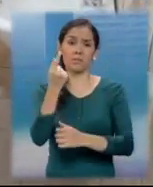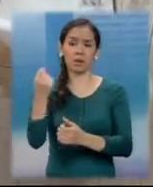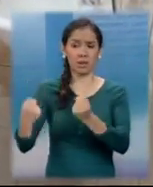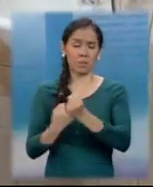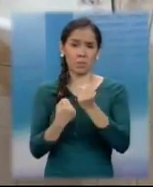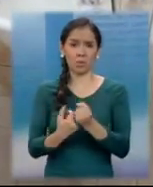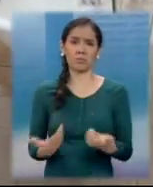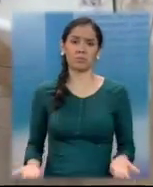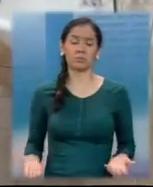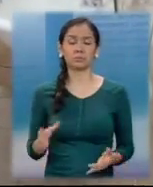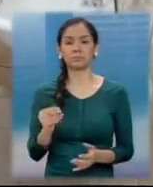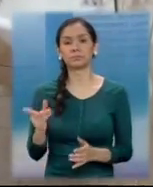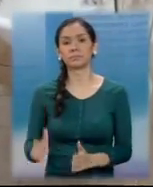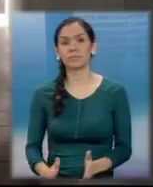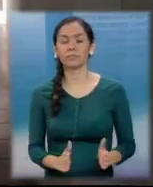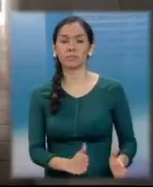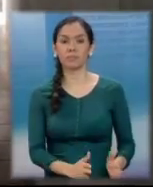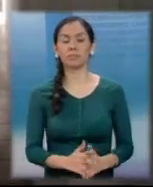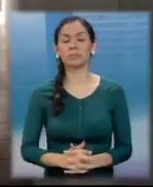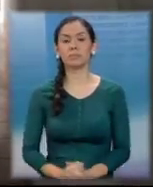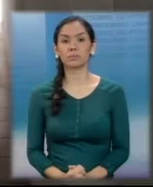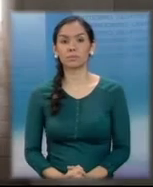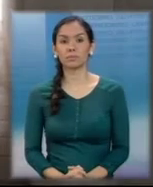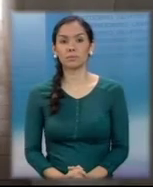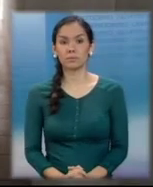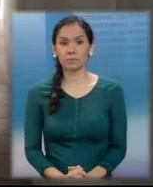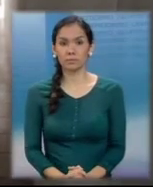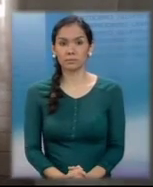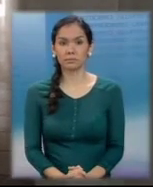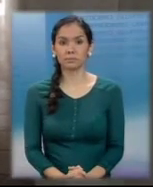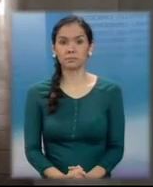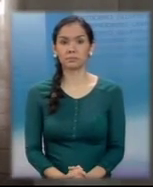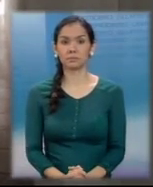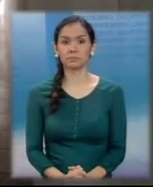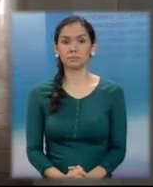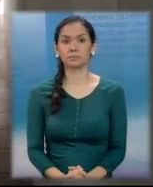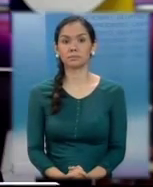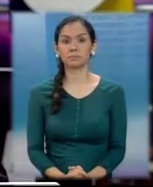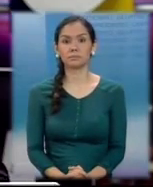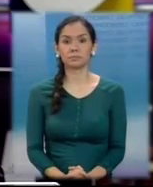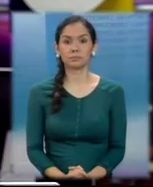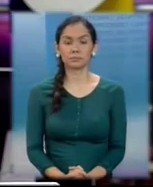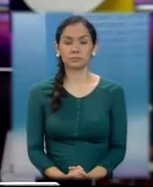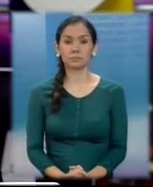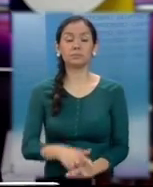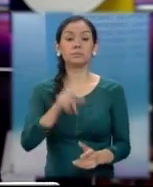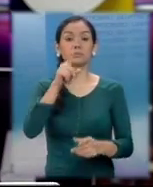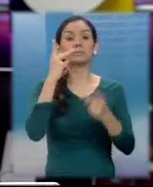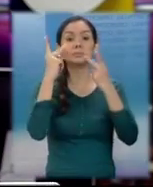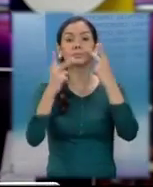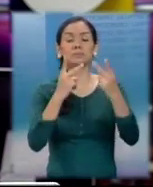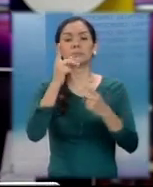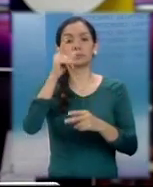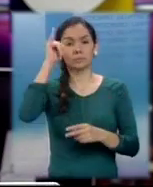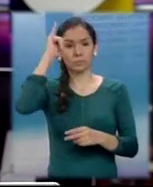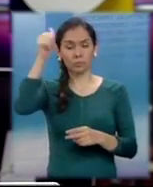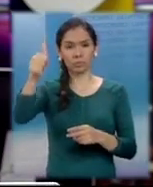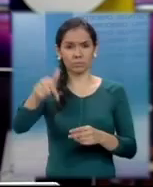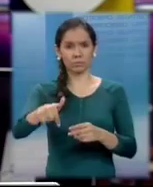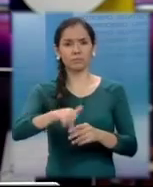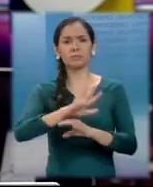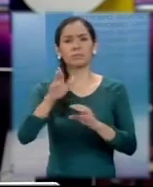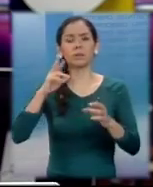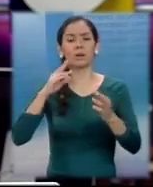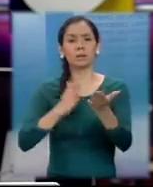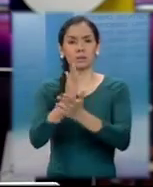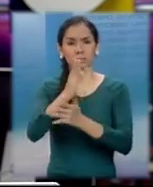Guatemala en Paz, reportando para Noticiero Guatevisión, Edgar Domínguez. En una visita reciente a Jutiapa, el Procurador de los